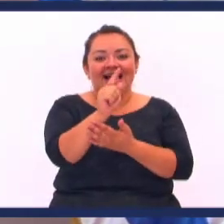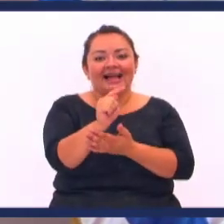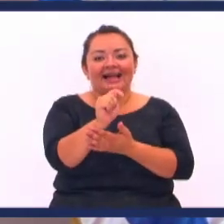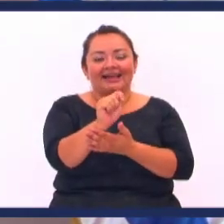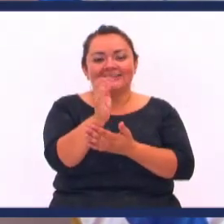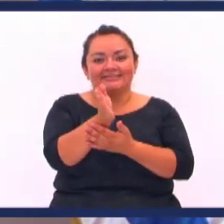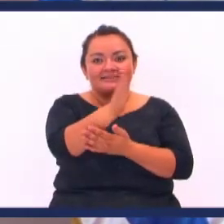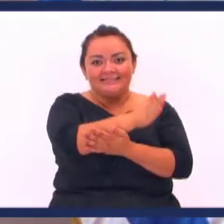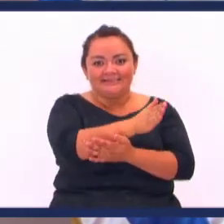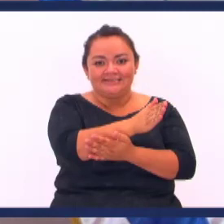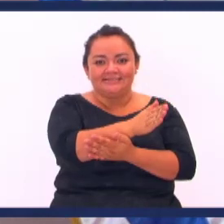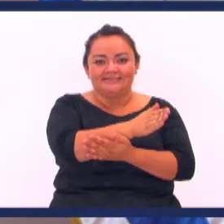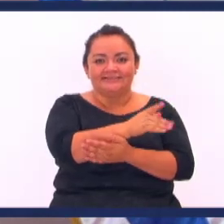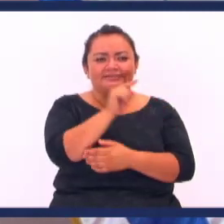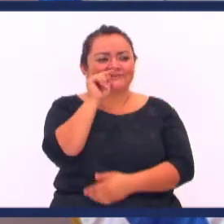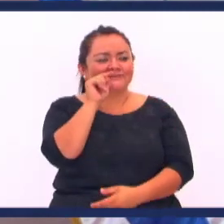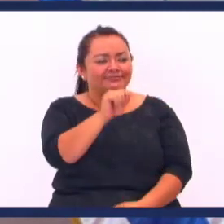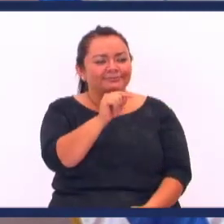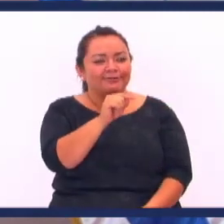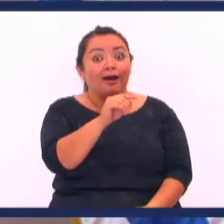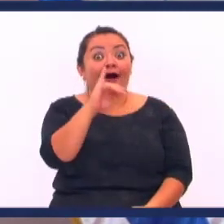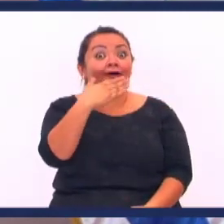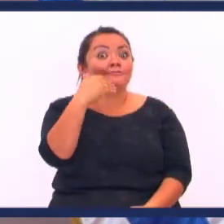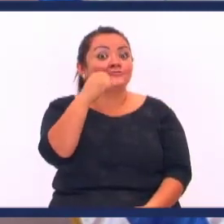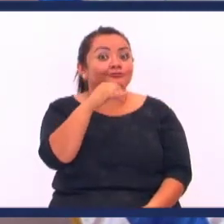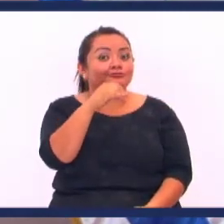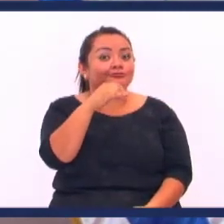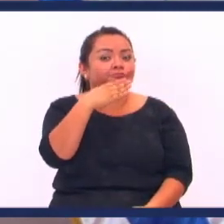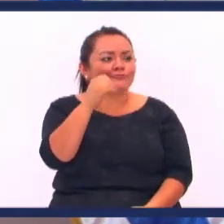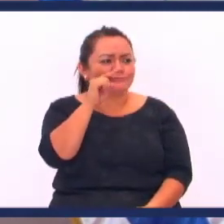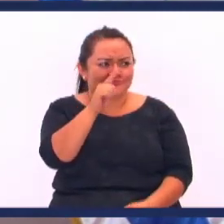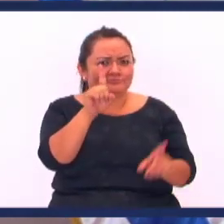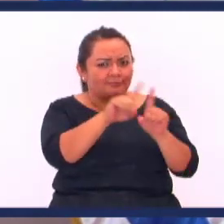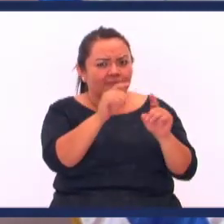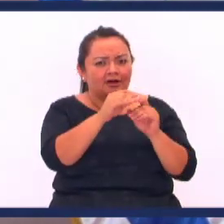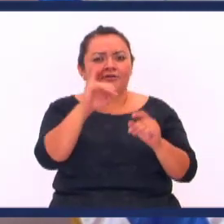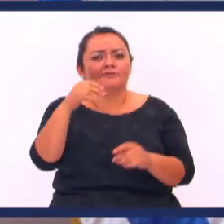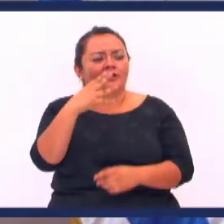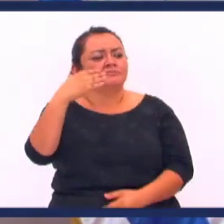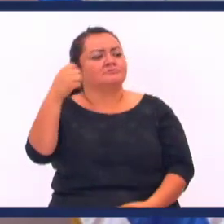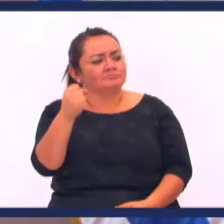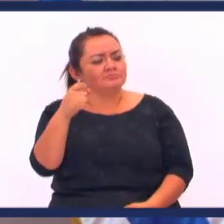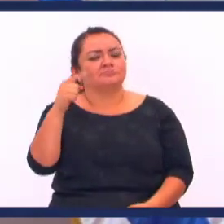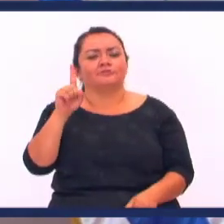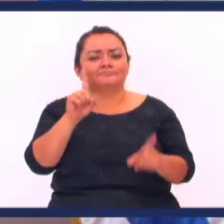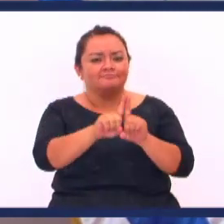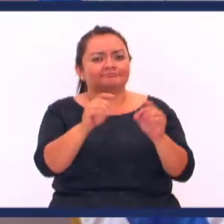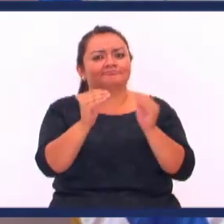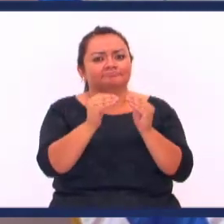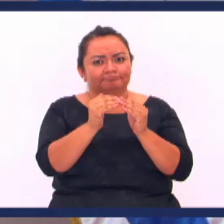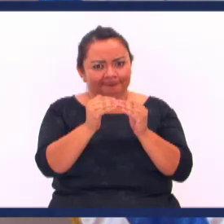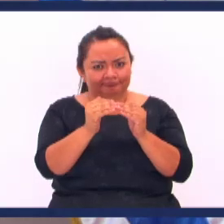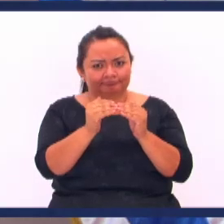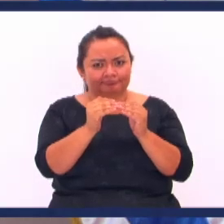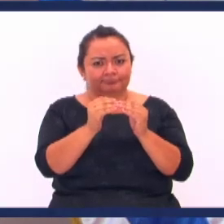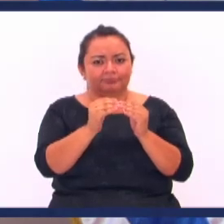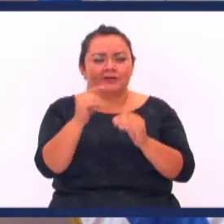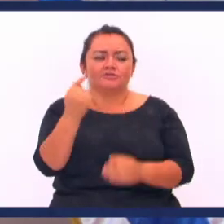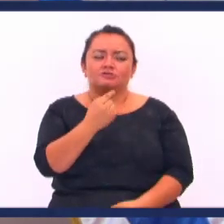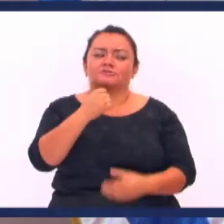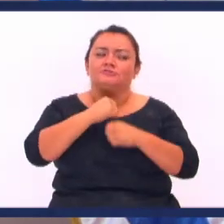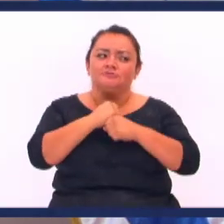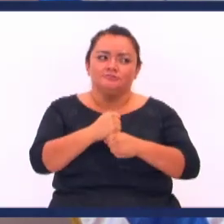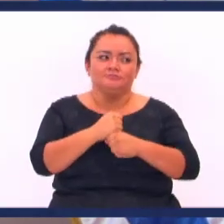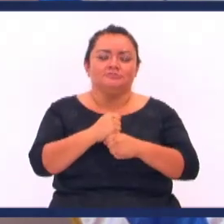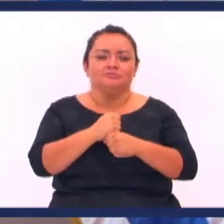muchacho Que era tan joven Como estuve con Moisés Estaré contigo Pero le dice Para que yo esté contigo Lo voy a poner de esa forma Solo